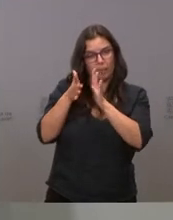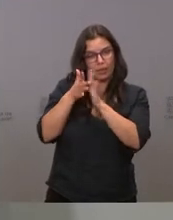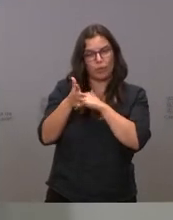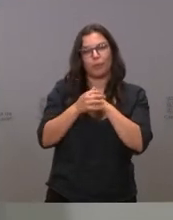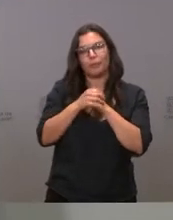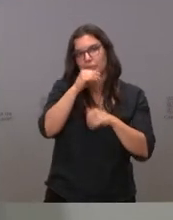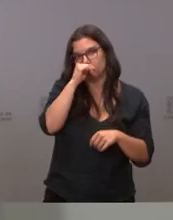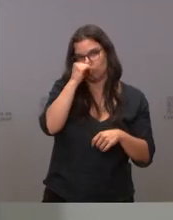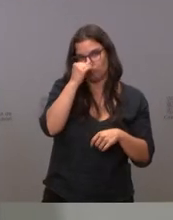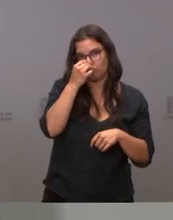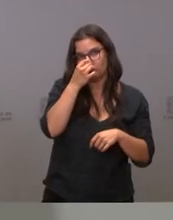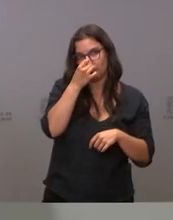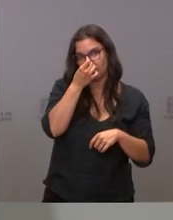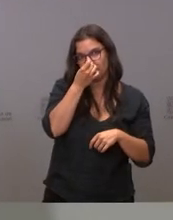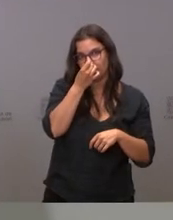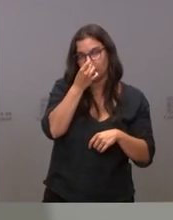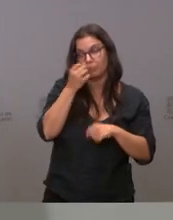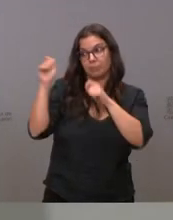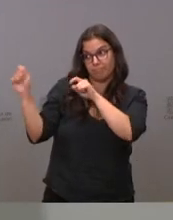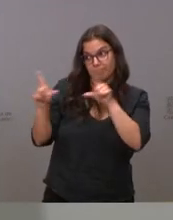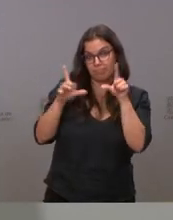si me pasa la siguiente diapositiva,